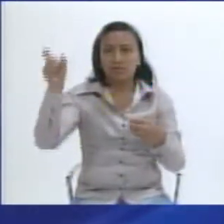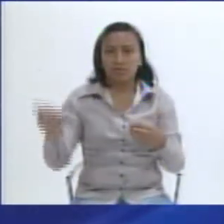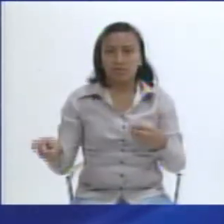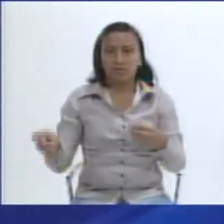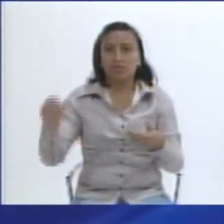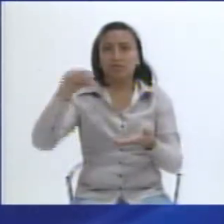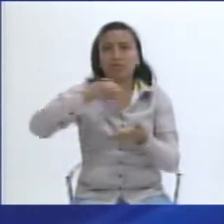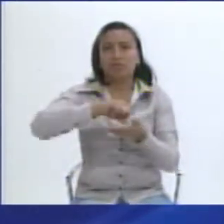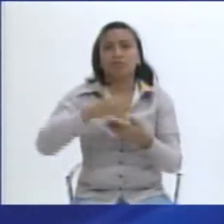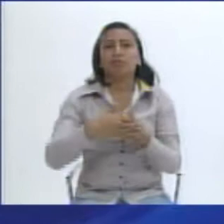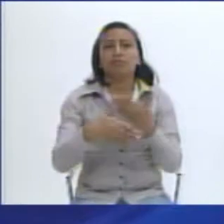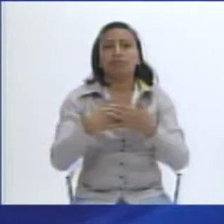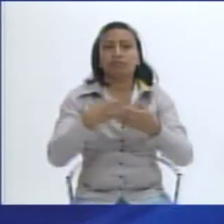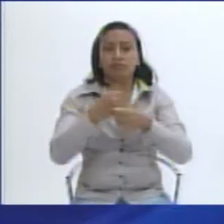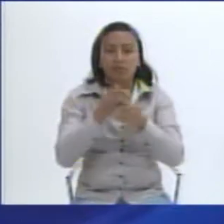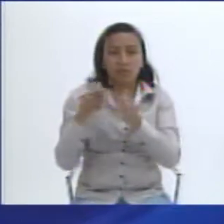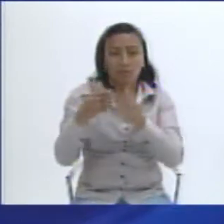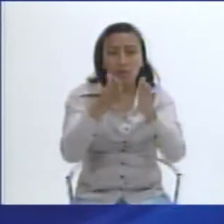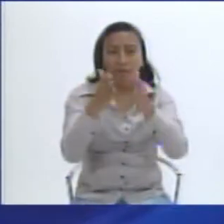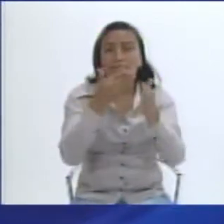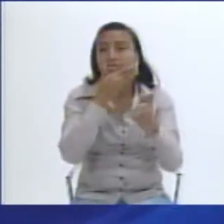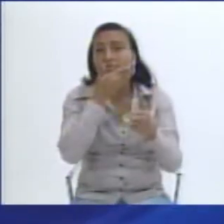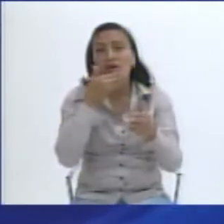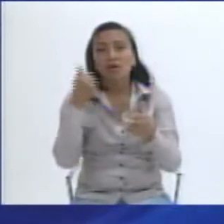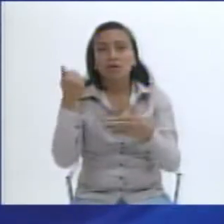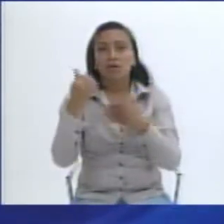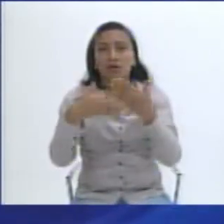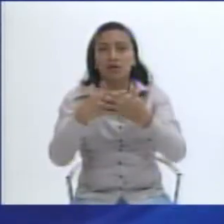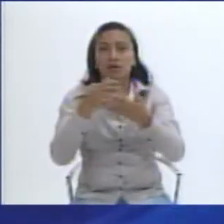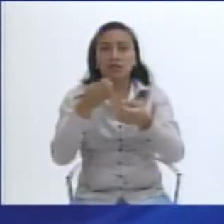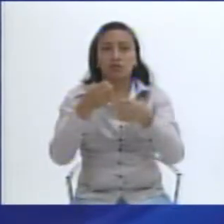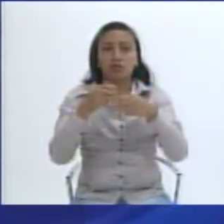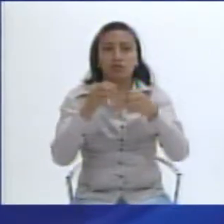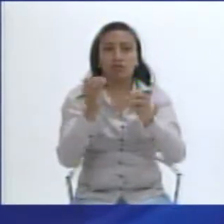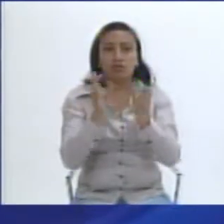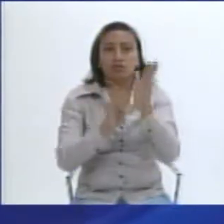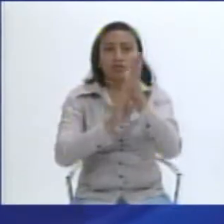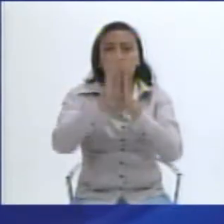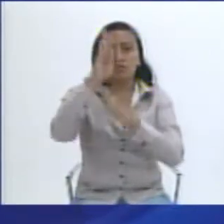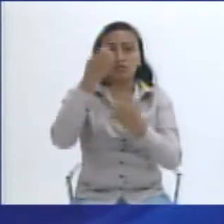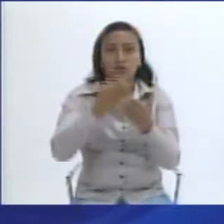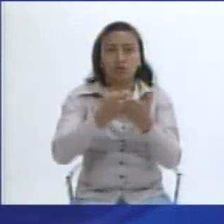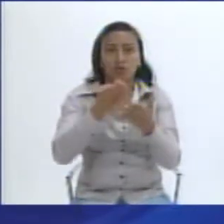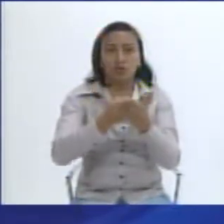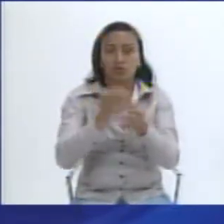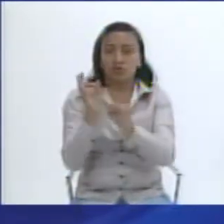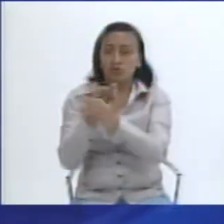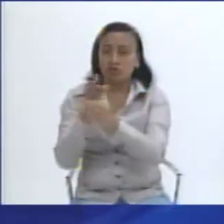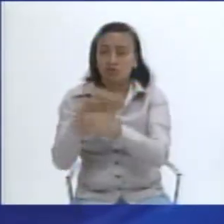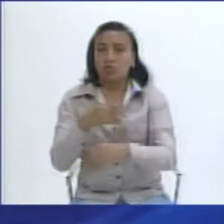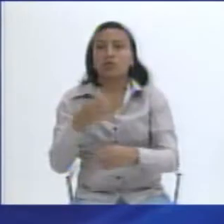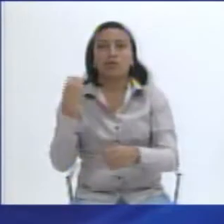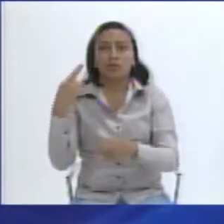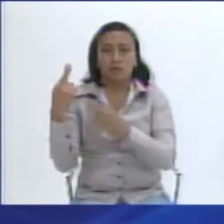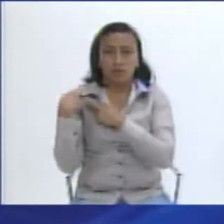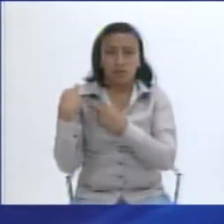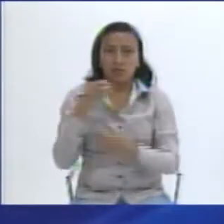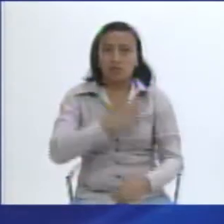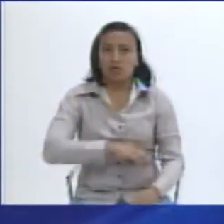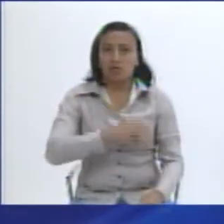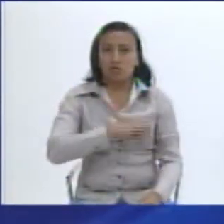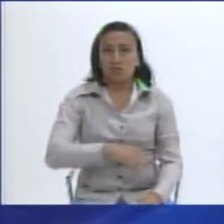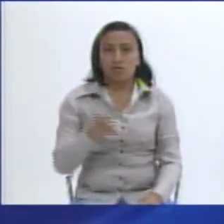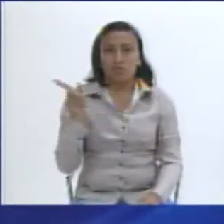línea, ¿no es cierto?, de mejorar su situación económica. Es función de los gas, no nos estamos inventando nada,